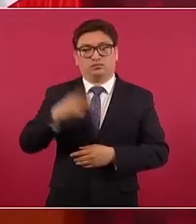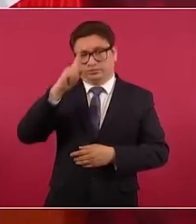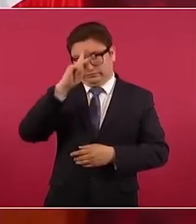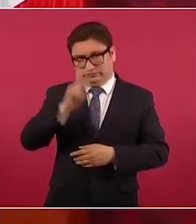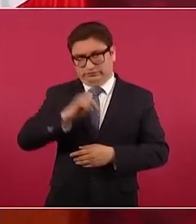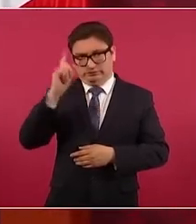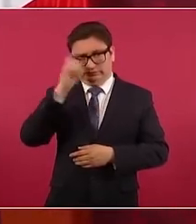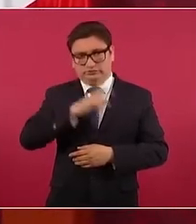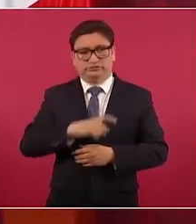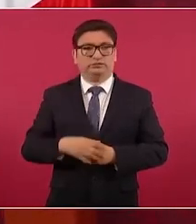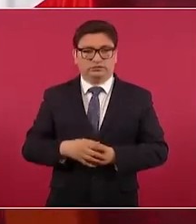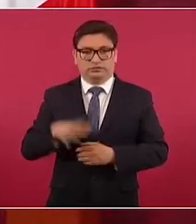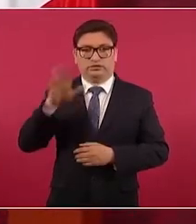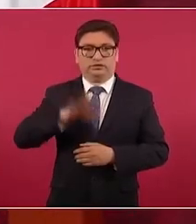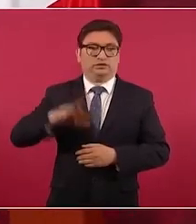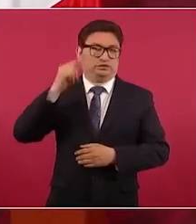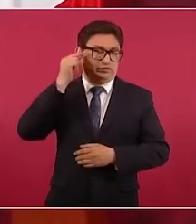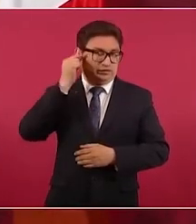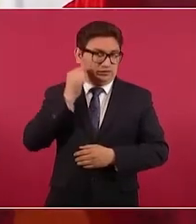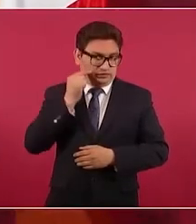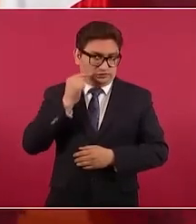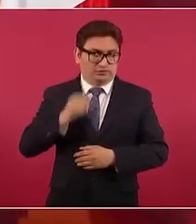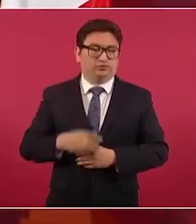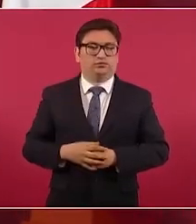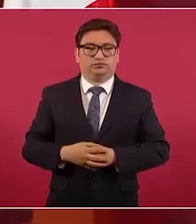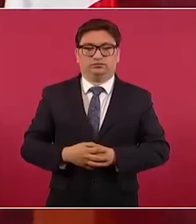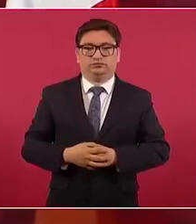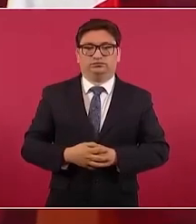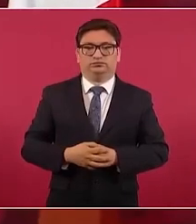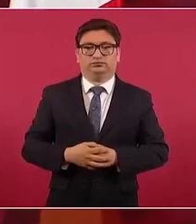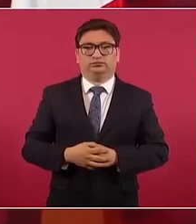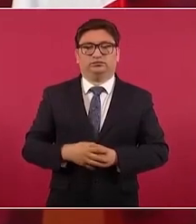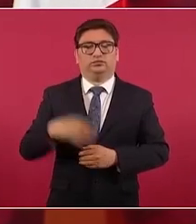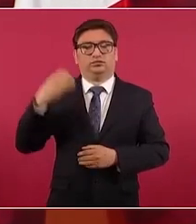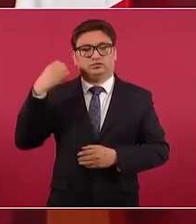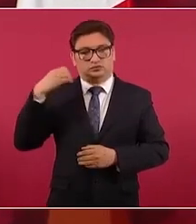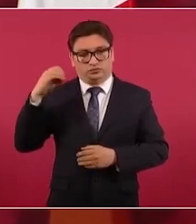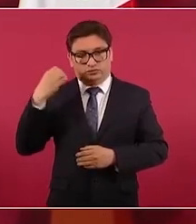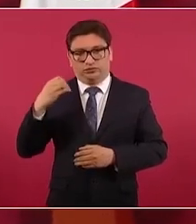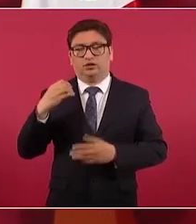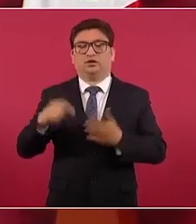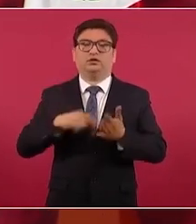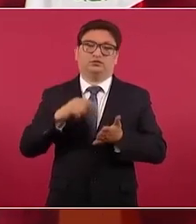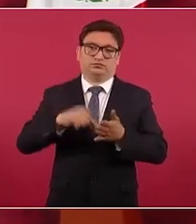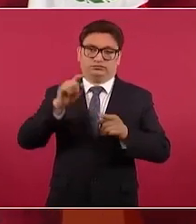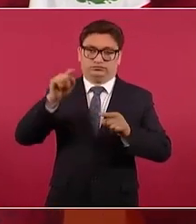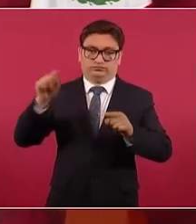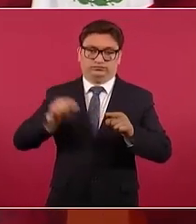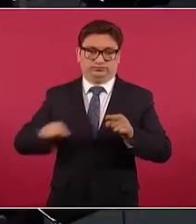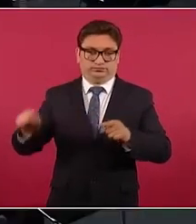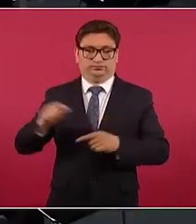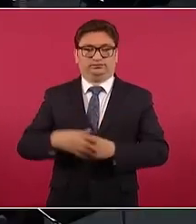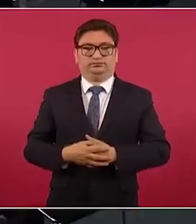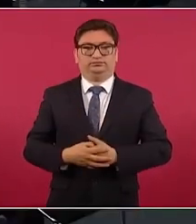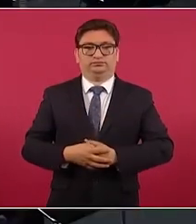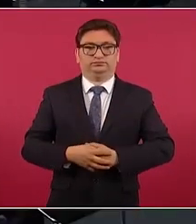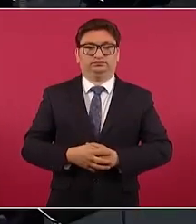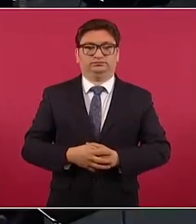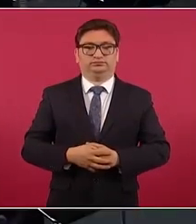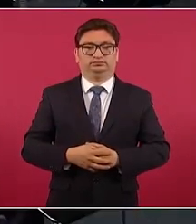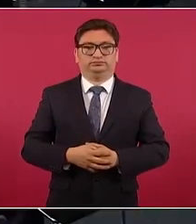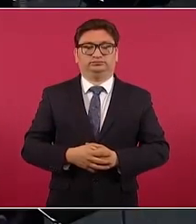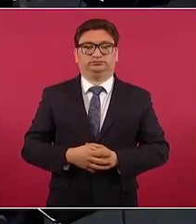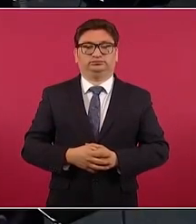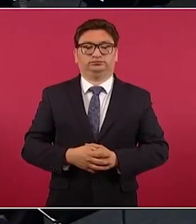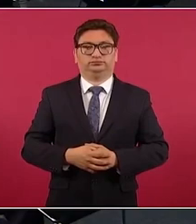de Guerrero de Oaxaca y otras partes entonces